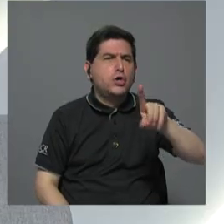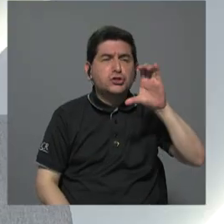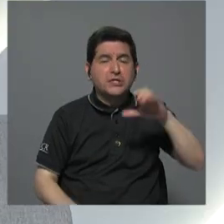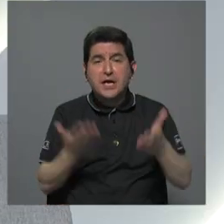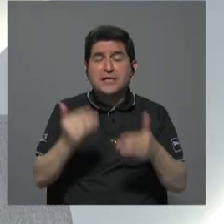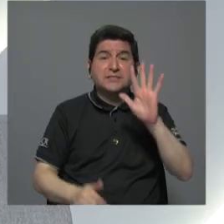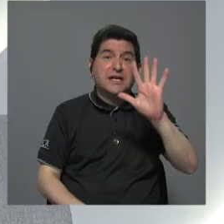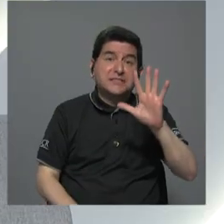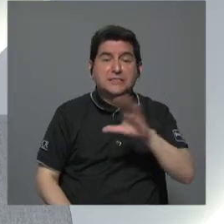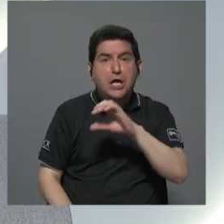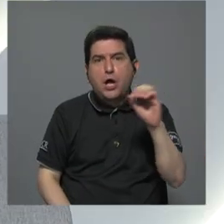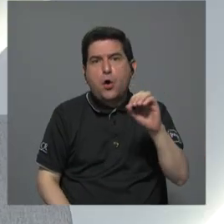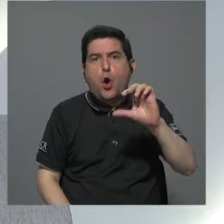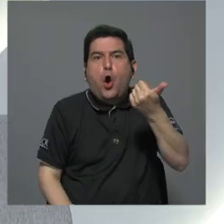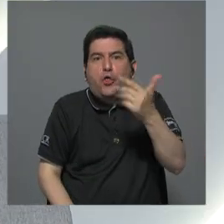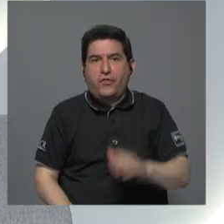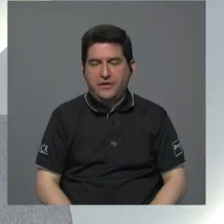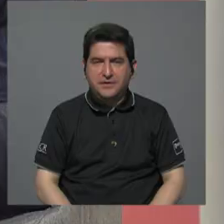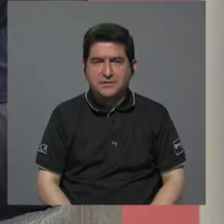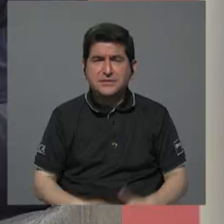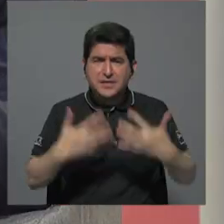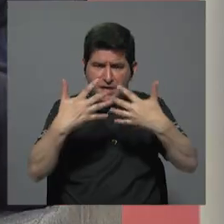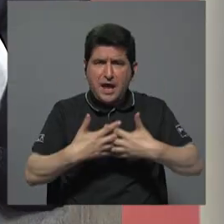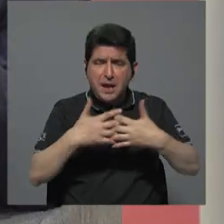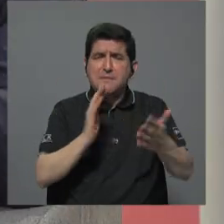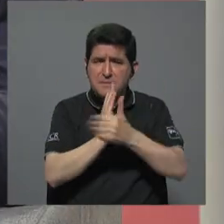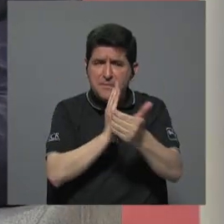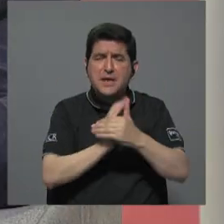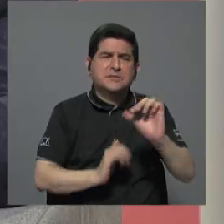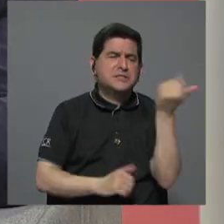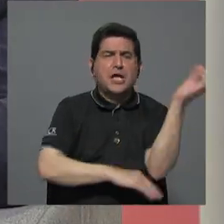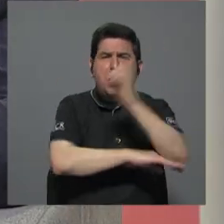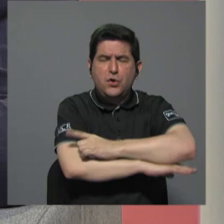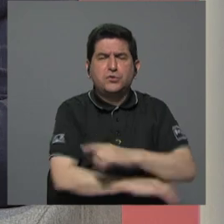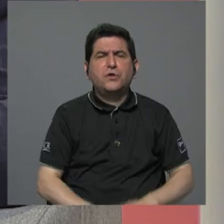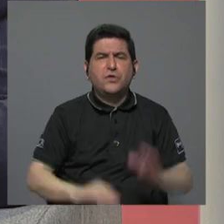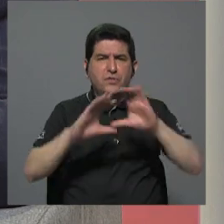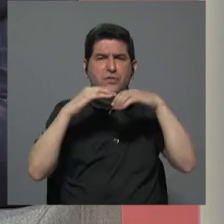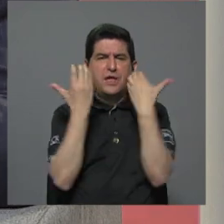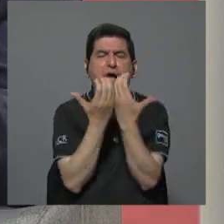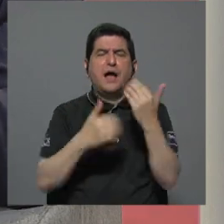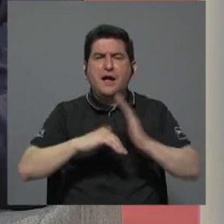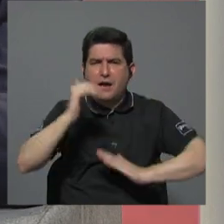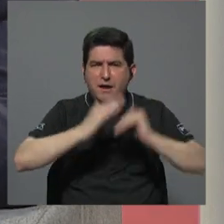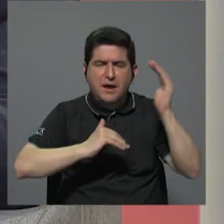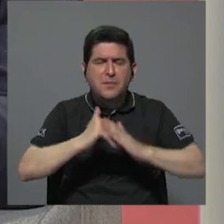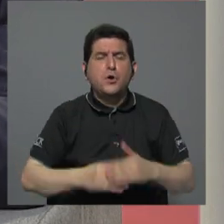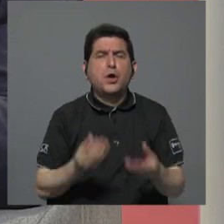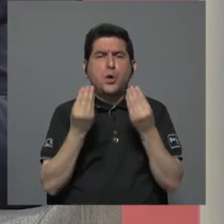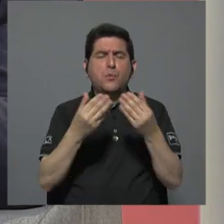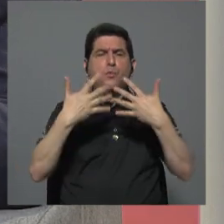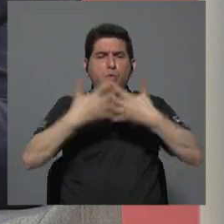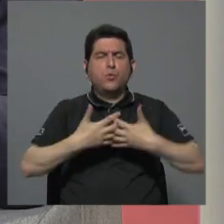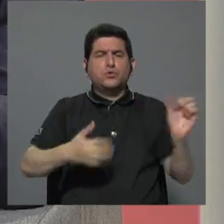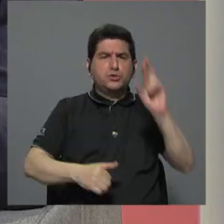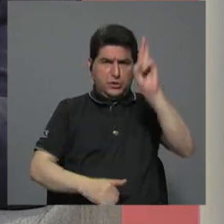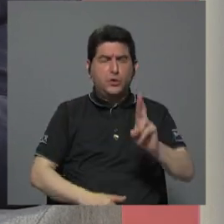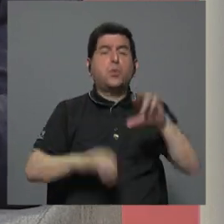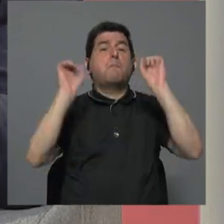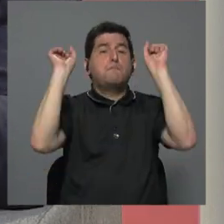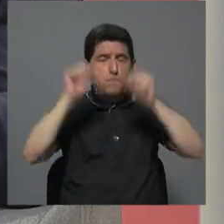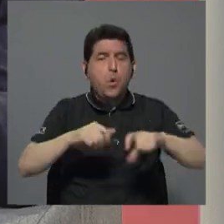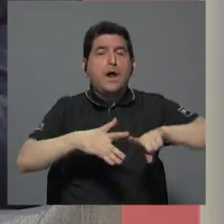5 o 10, o y hay empresas con capacidad, el otro día estuvimos con la Cámara de Construcción y hay muchas empresas en Costa Rica que